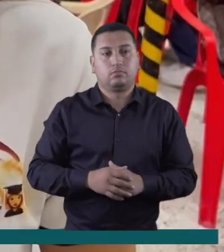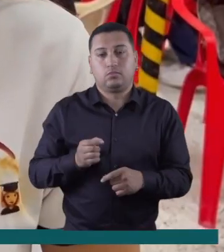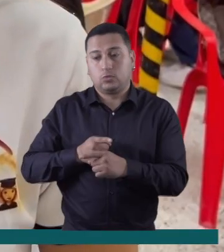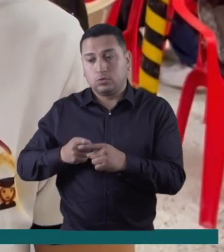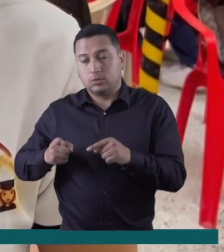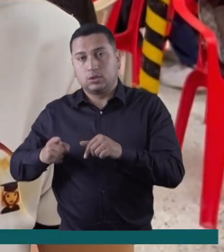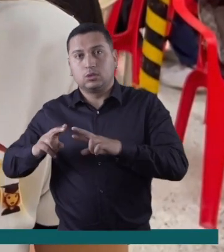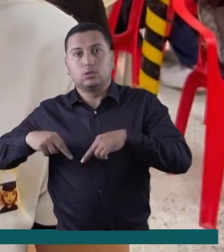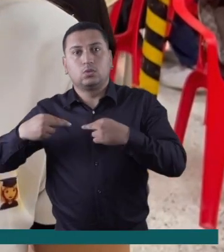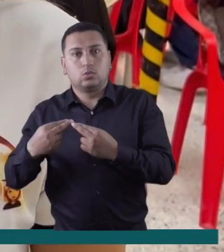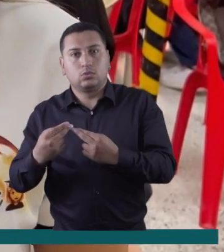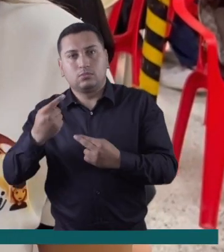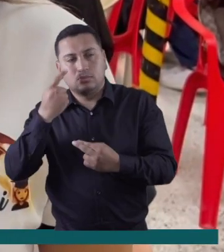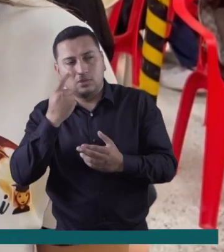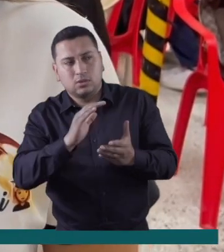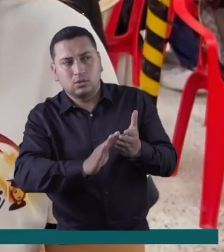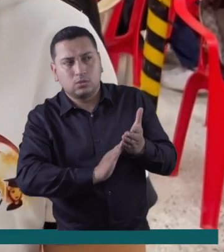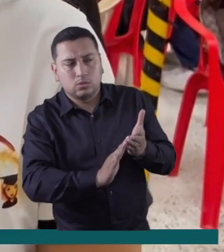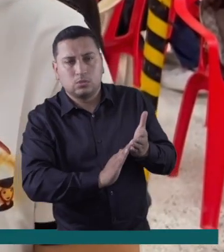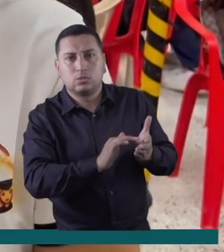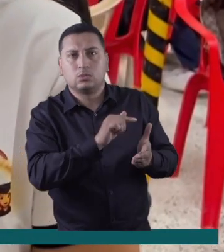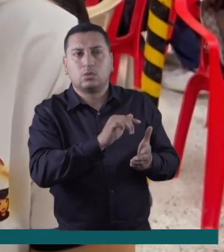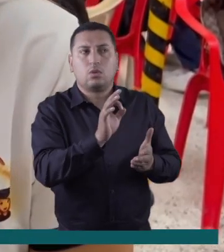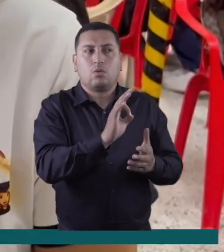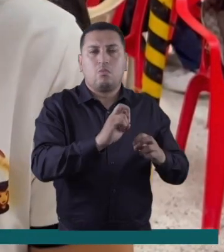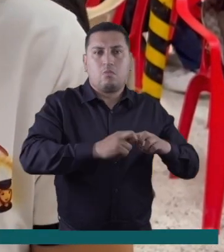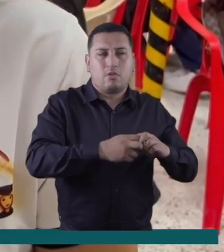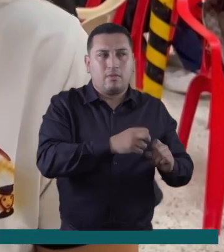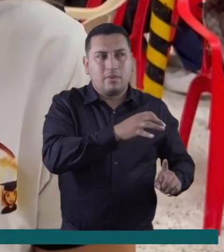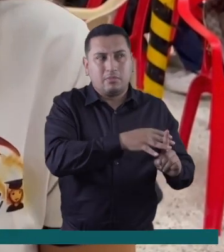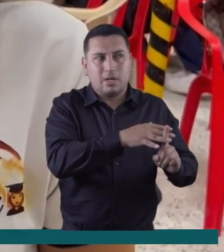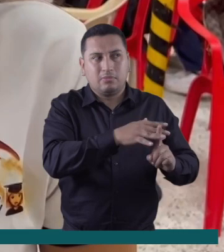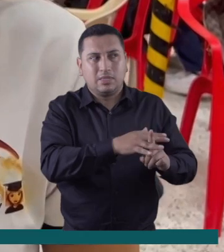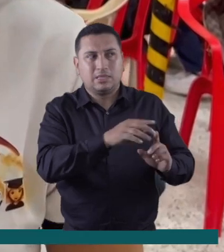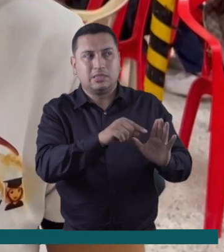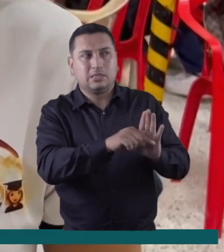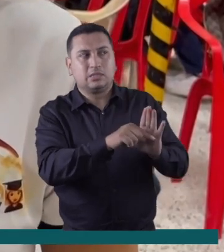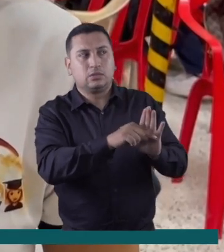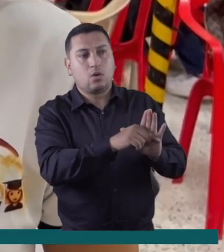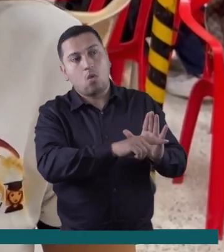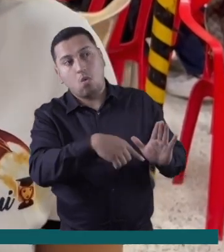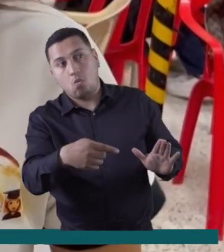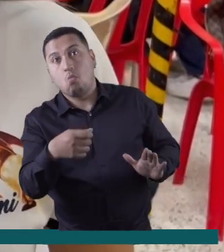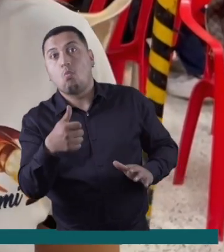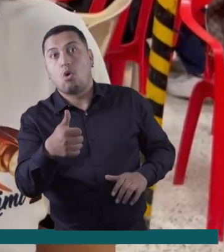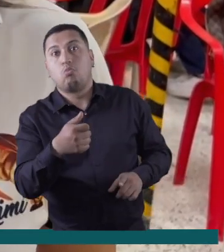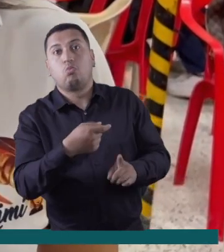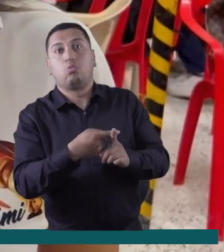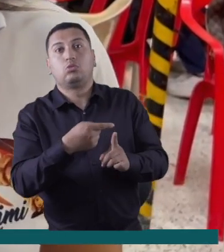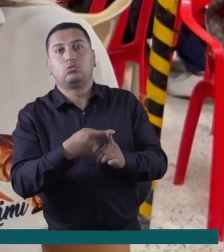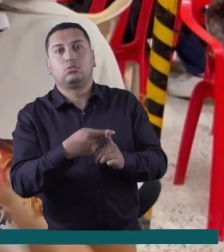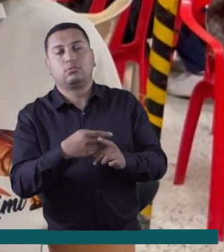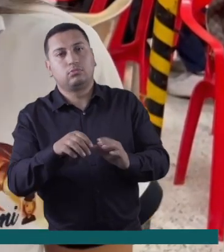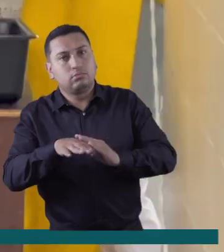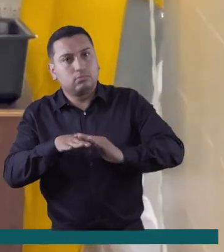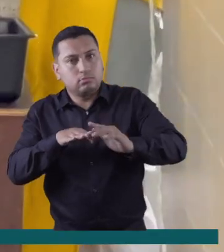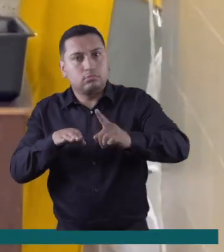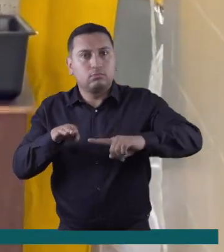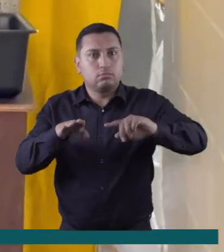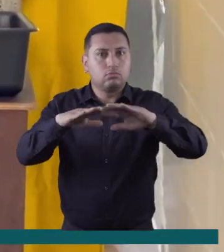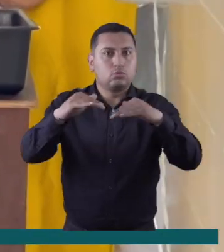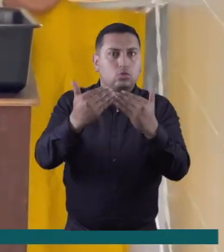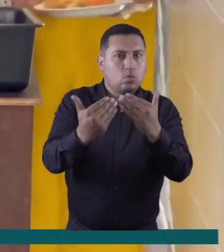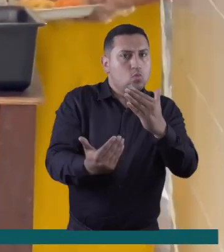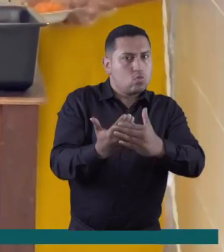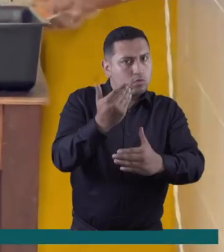hacemos reuniones para mirar como los problemas que hay, que se encuentran y las cosas buenas que han habido. Los